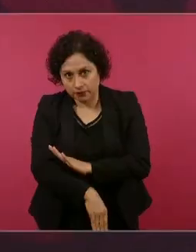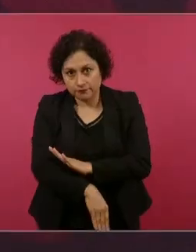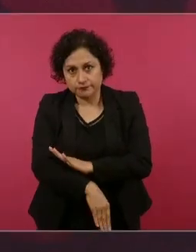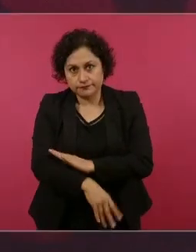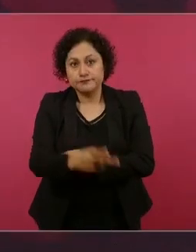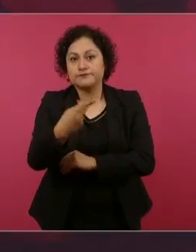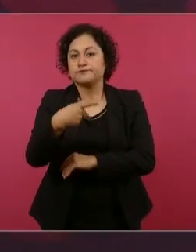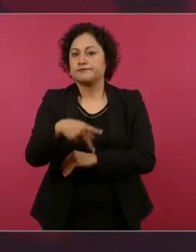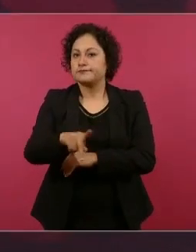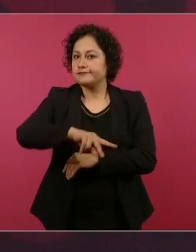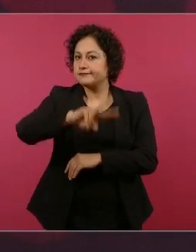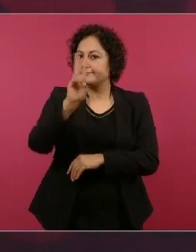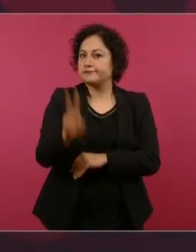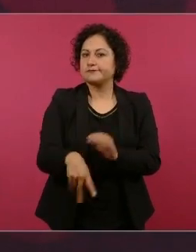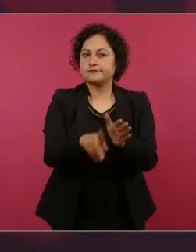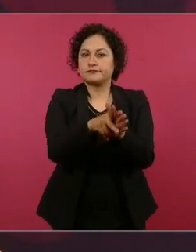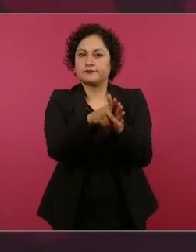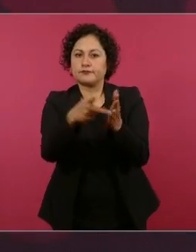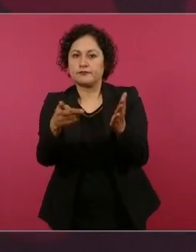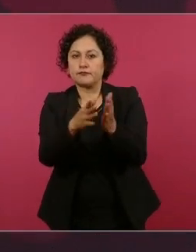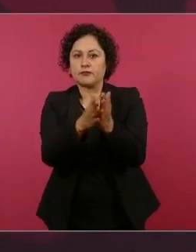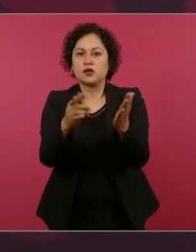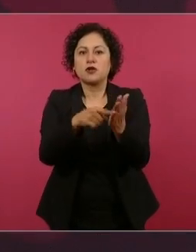norte, en Monterrey,